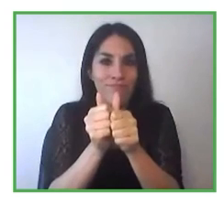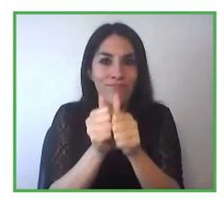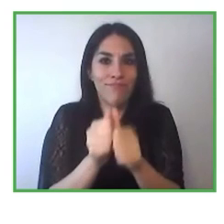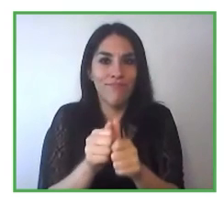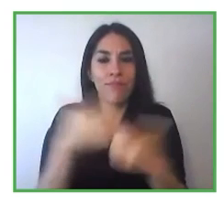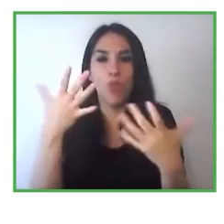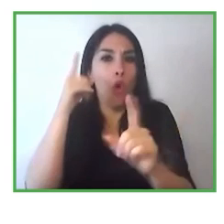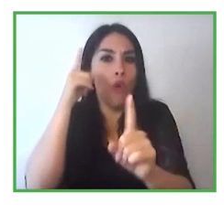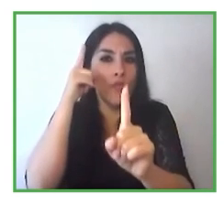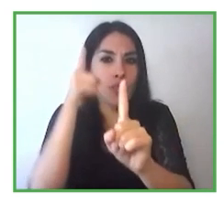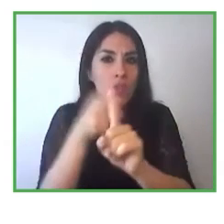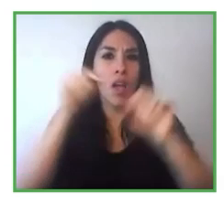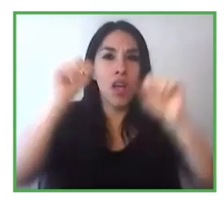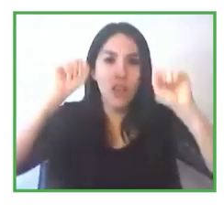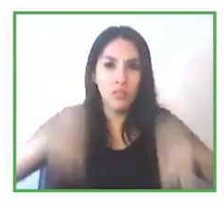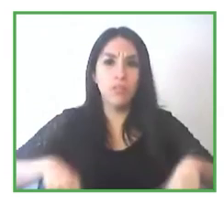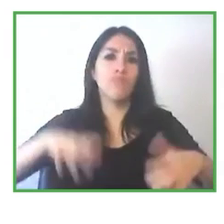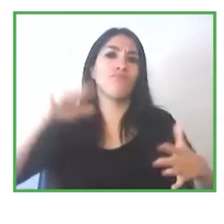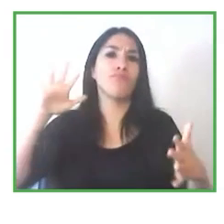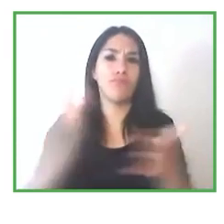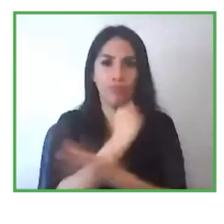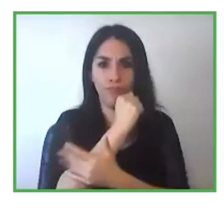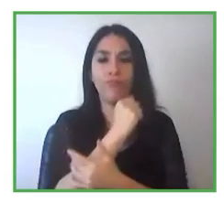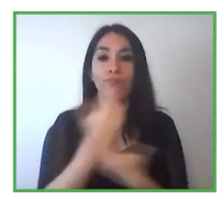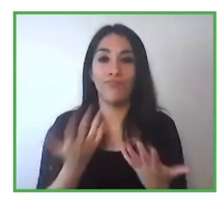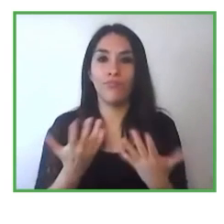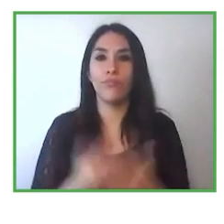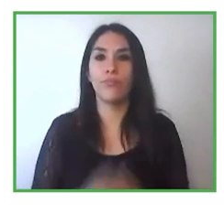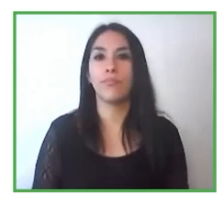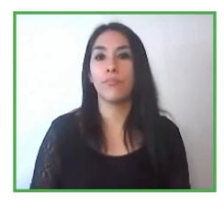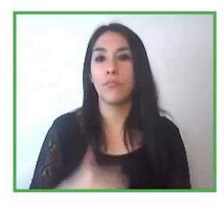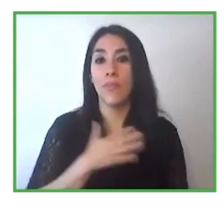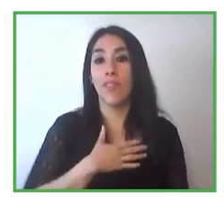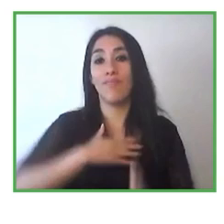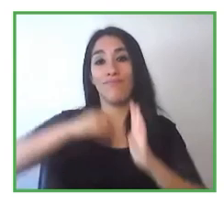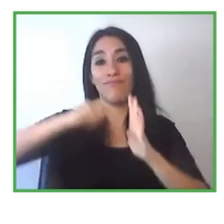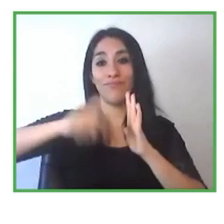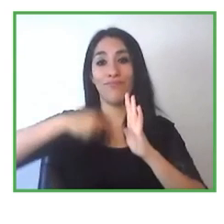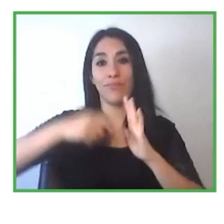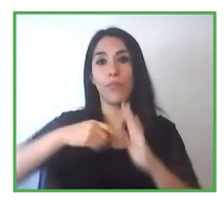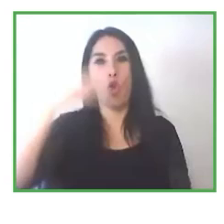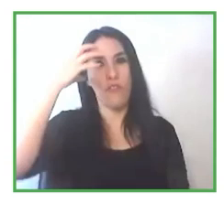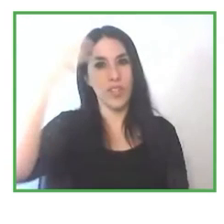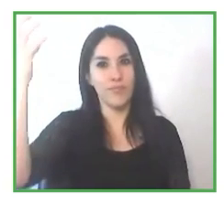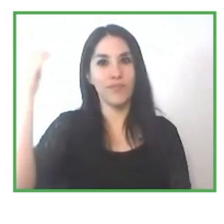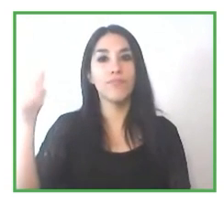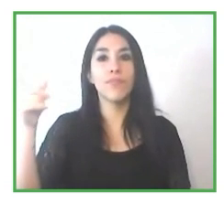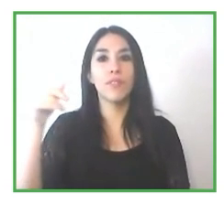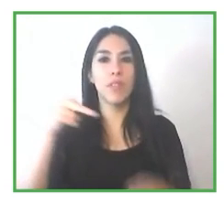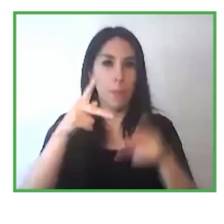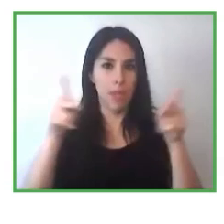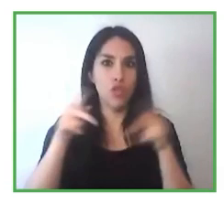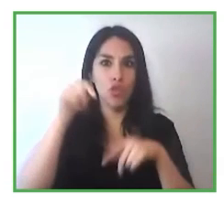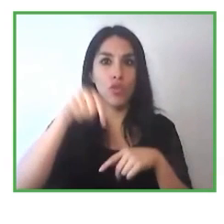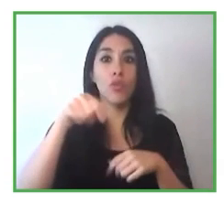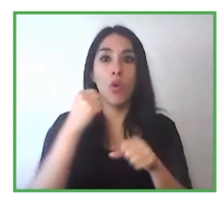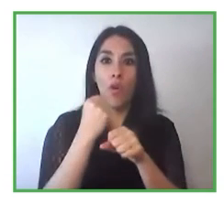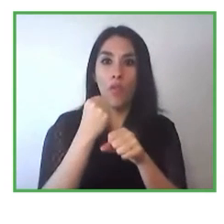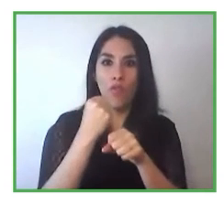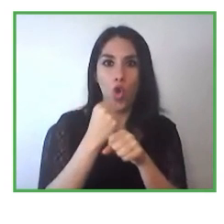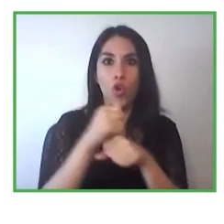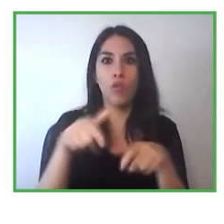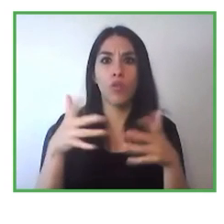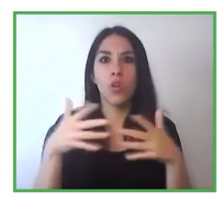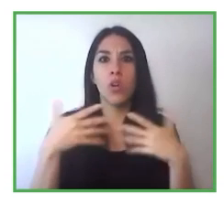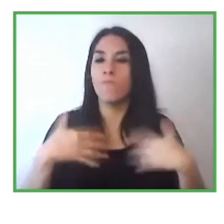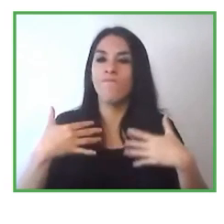es un programa y una institución que precisamente aboga por todos los derechos tanto del